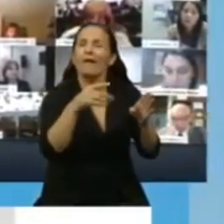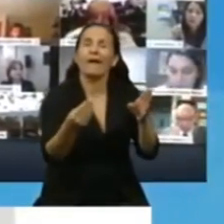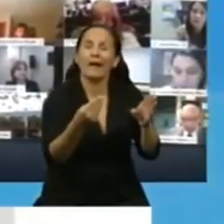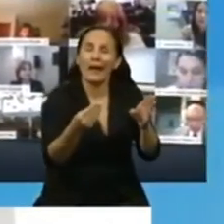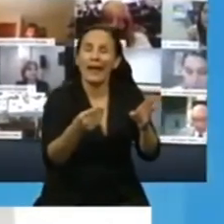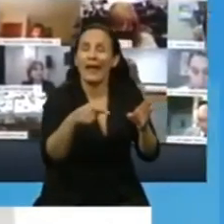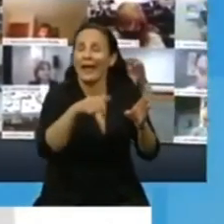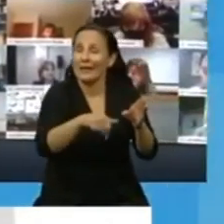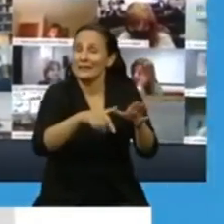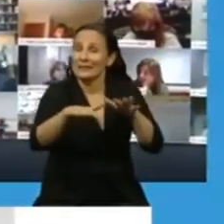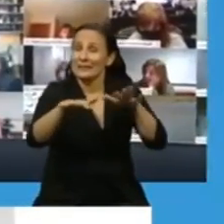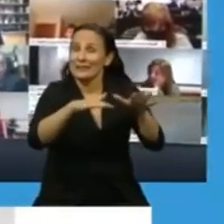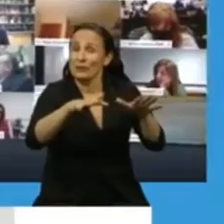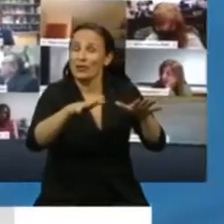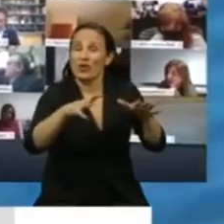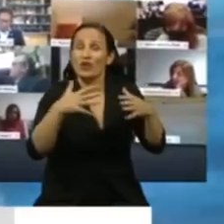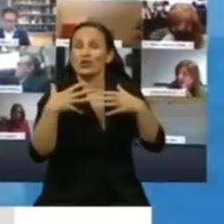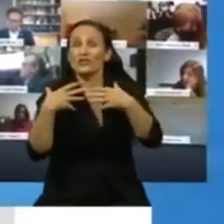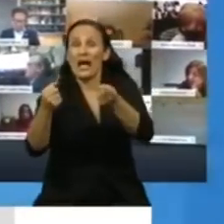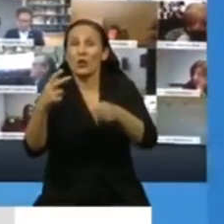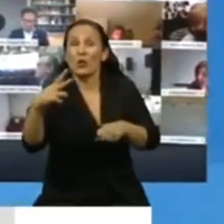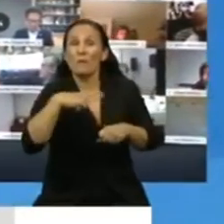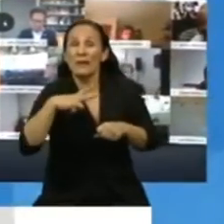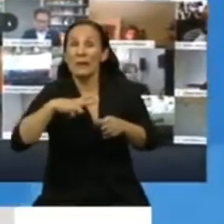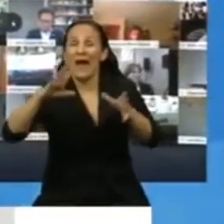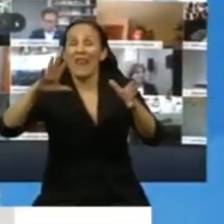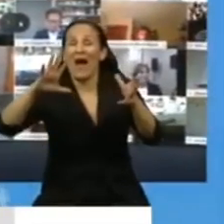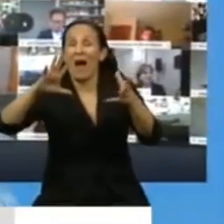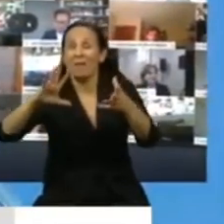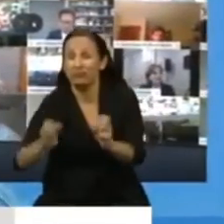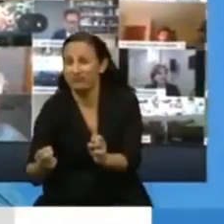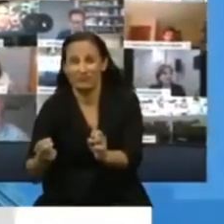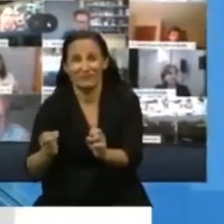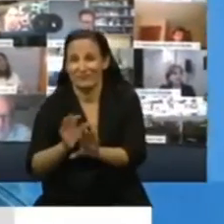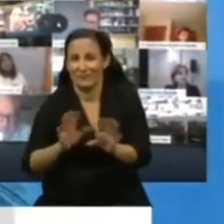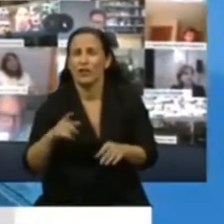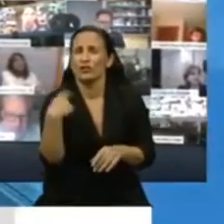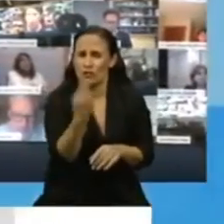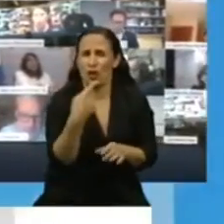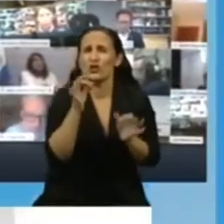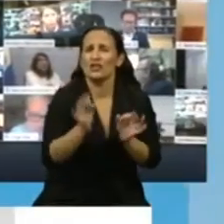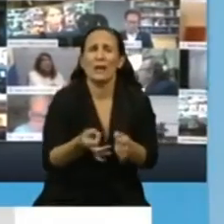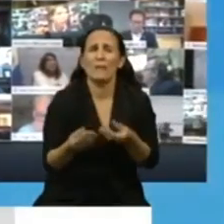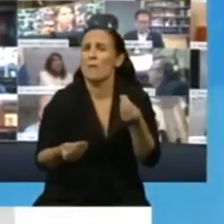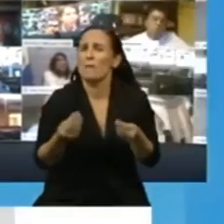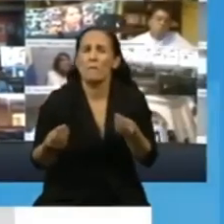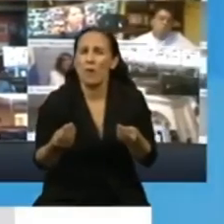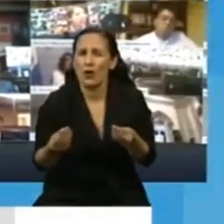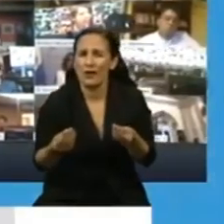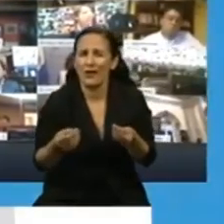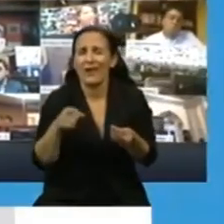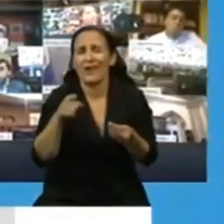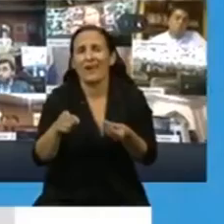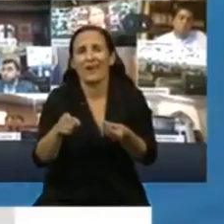el desplome de la salud privada que responde, como todos nosotros conocemos, a la suspensión masiva de